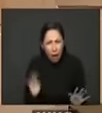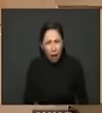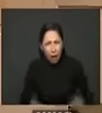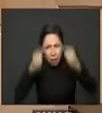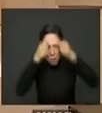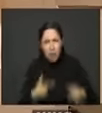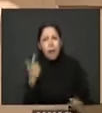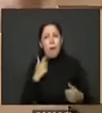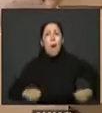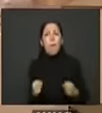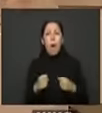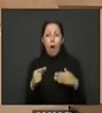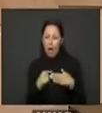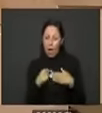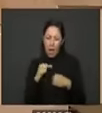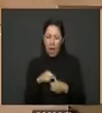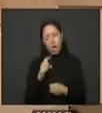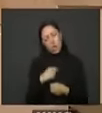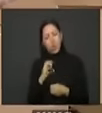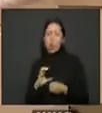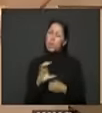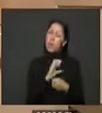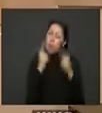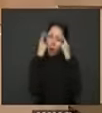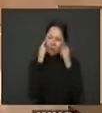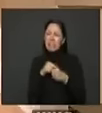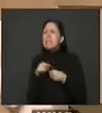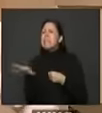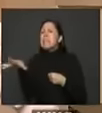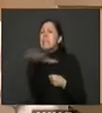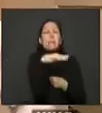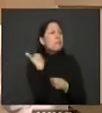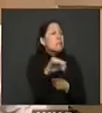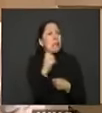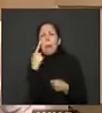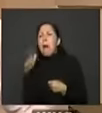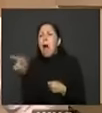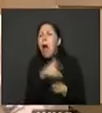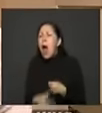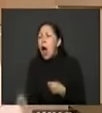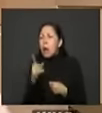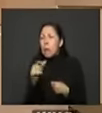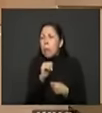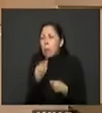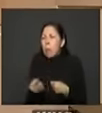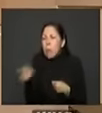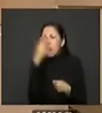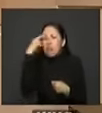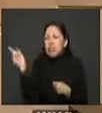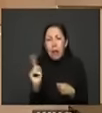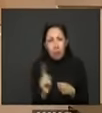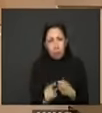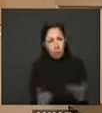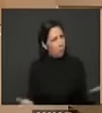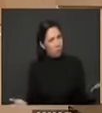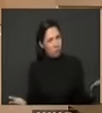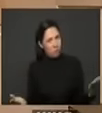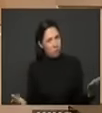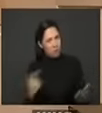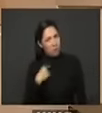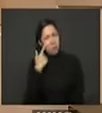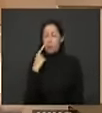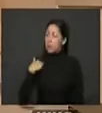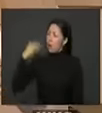Bogotá fuera el centro de la civilidad y la región es un mundo de salvajes a los que hay que ir a domesticar esa es una visión elitista